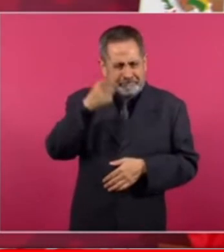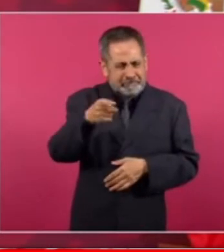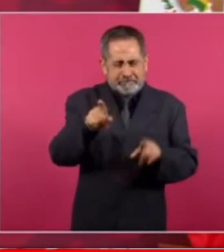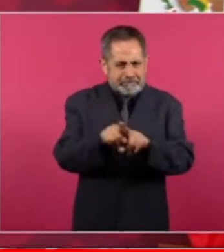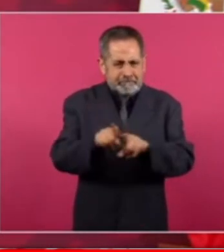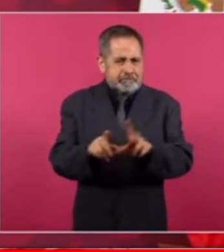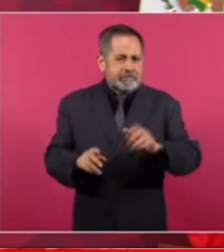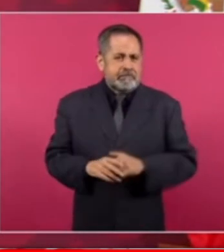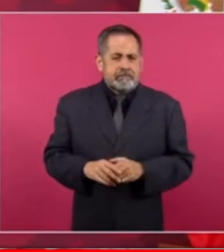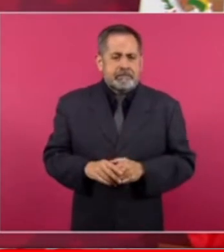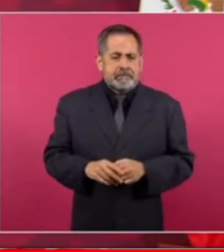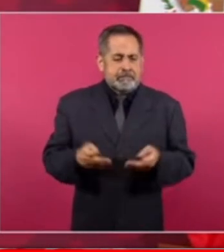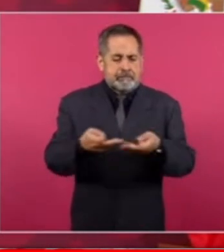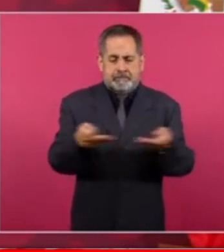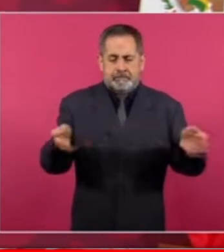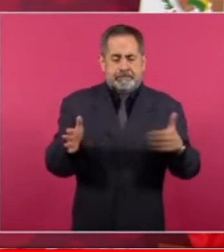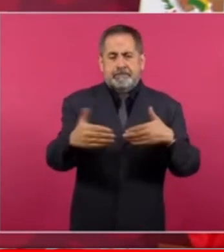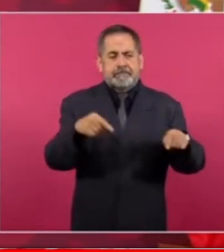son los terrenos de